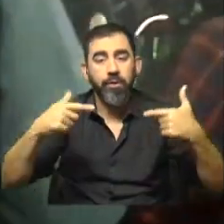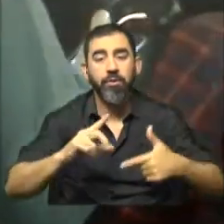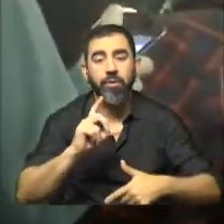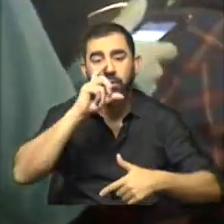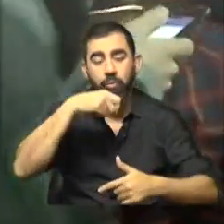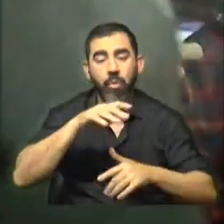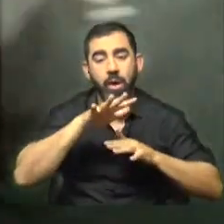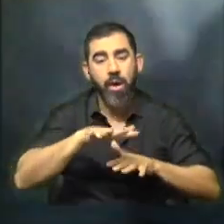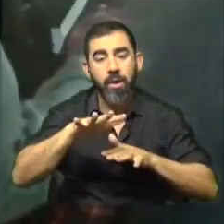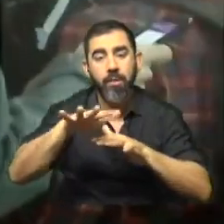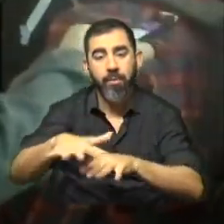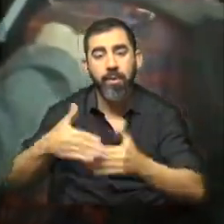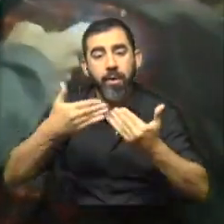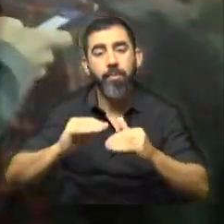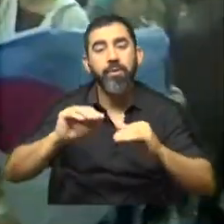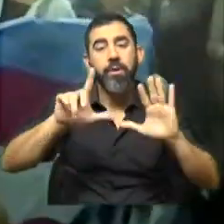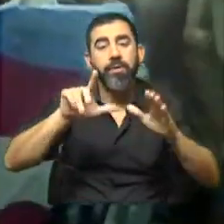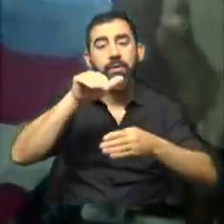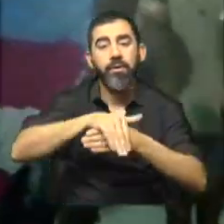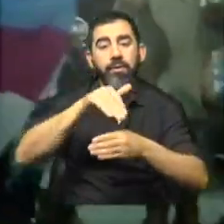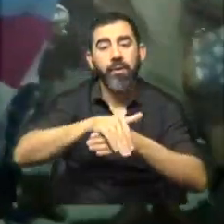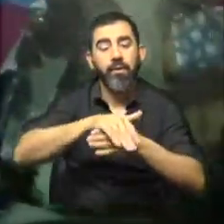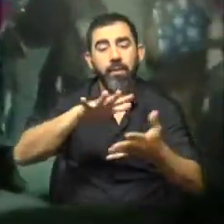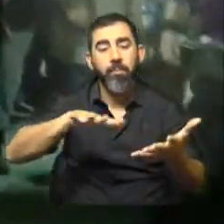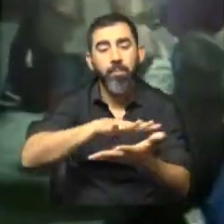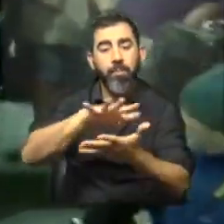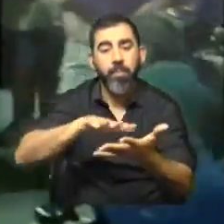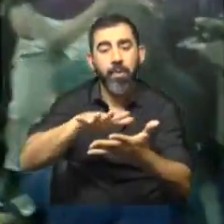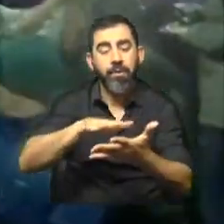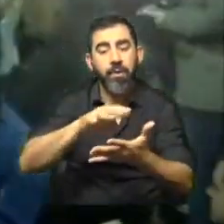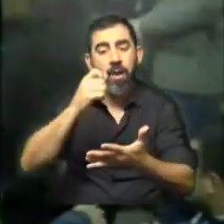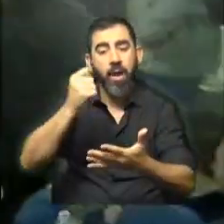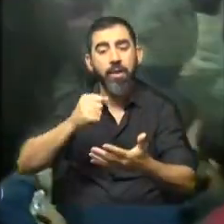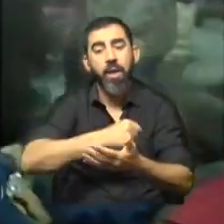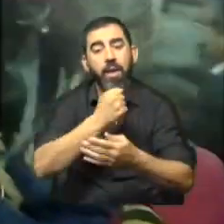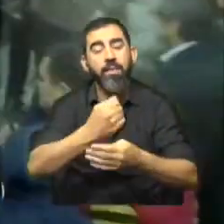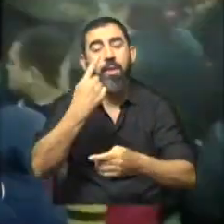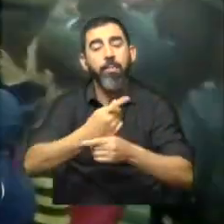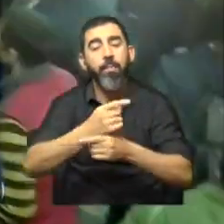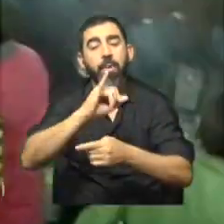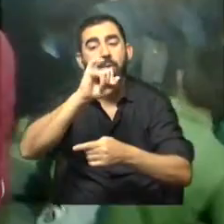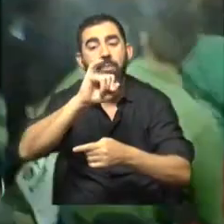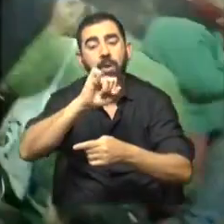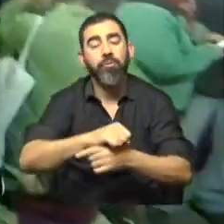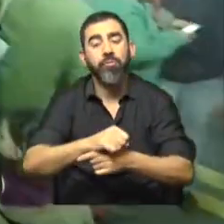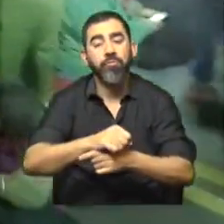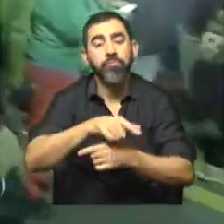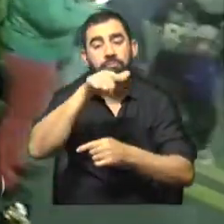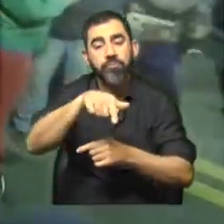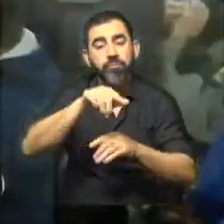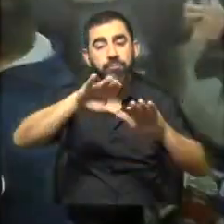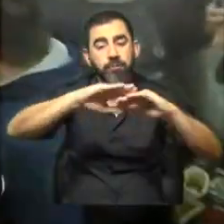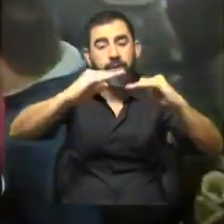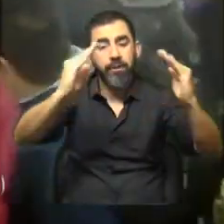Montevideo a la marcha que partirá a las 19 horas desde la Plaza del Entrevero hacia Plaza Primero de Mayo por Avenida Libertador. Allí está instalado un